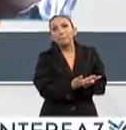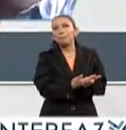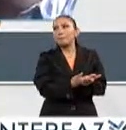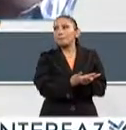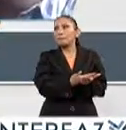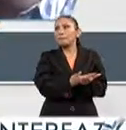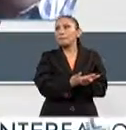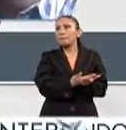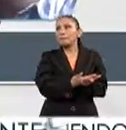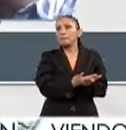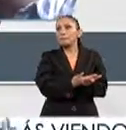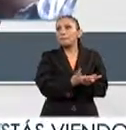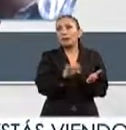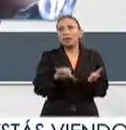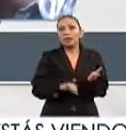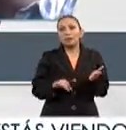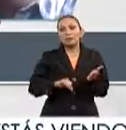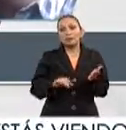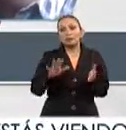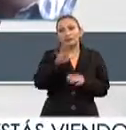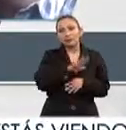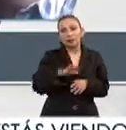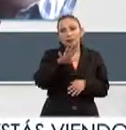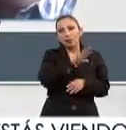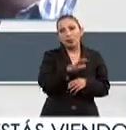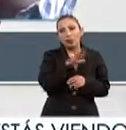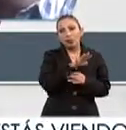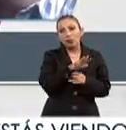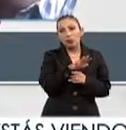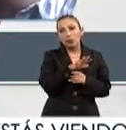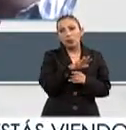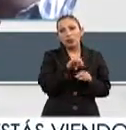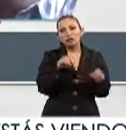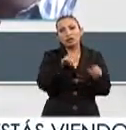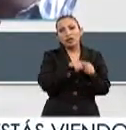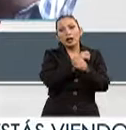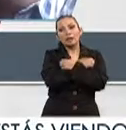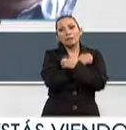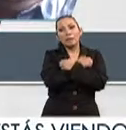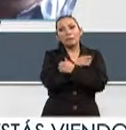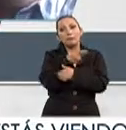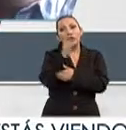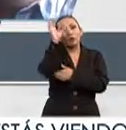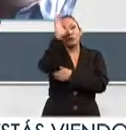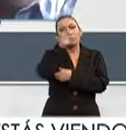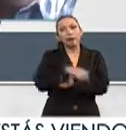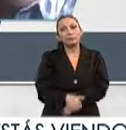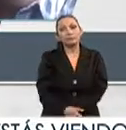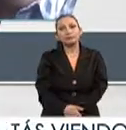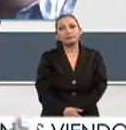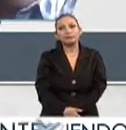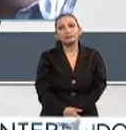hace del interés en el sector pues social educativo pero sobre todo cultural